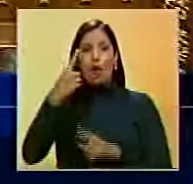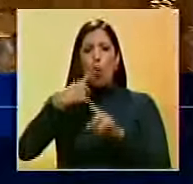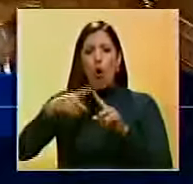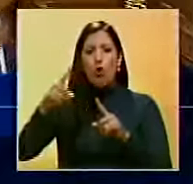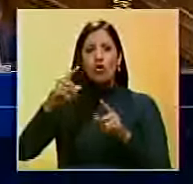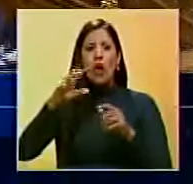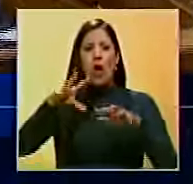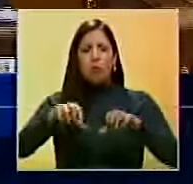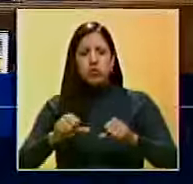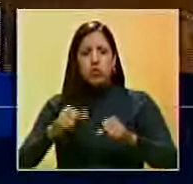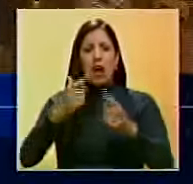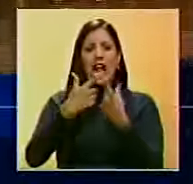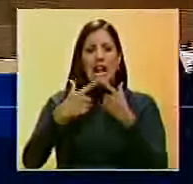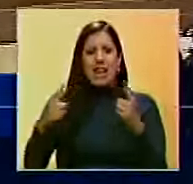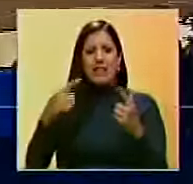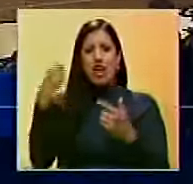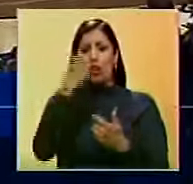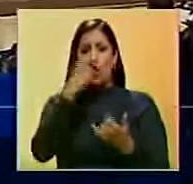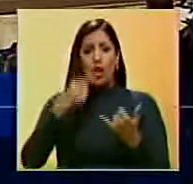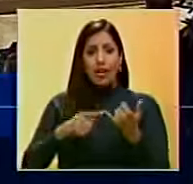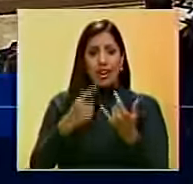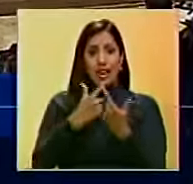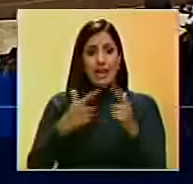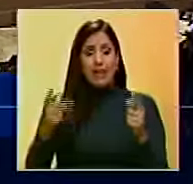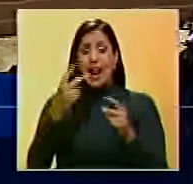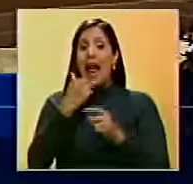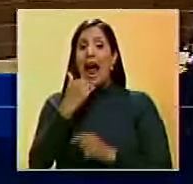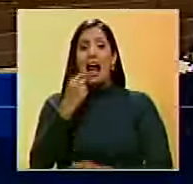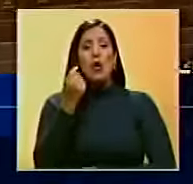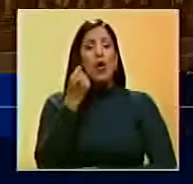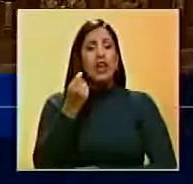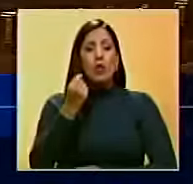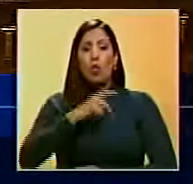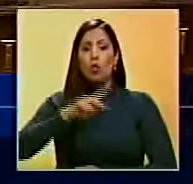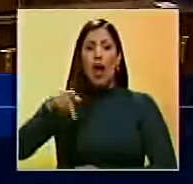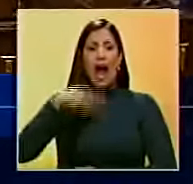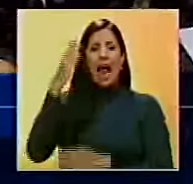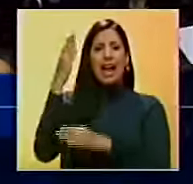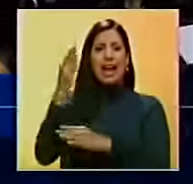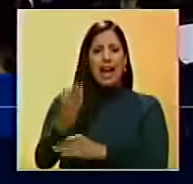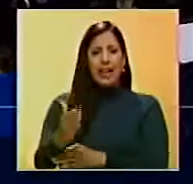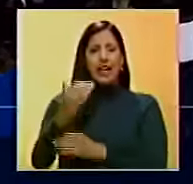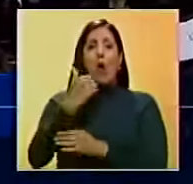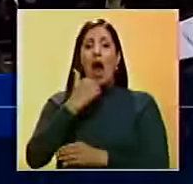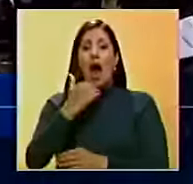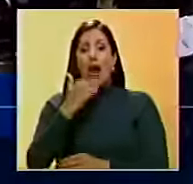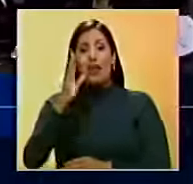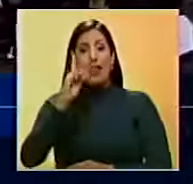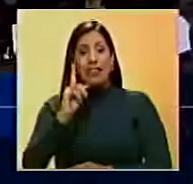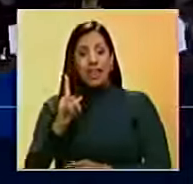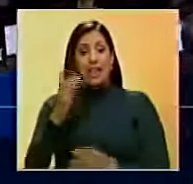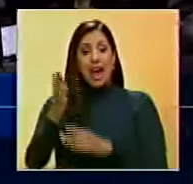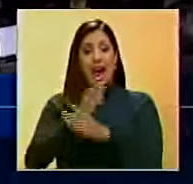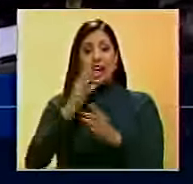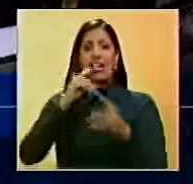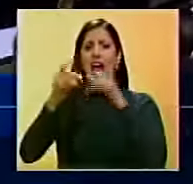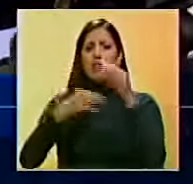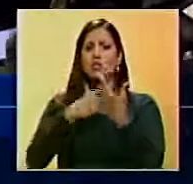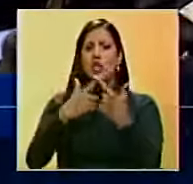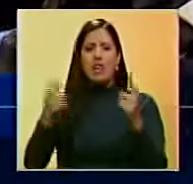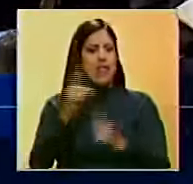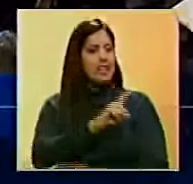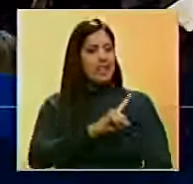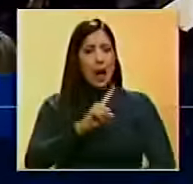estafa inmobiliaria, ni a narcotráfico, ni a ninguno de los delitos de los cuales ellos han hecho mención.